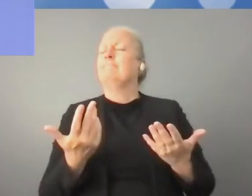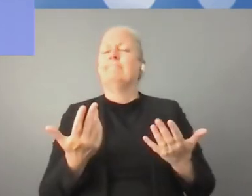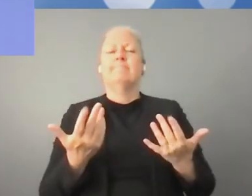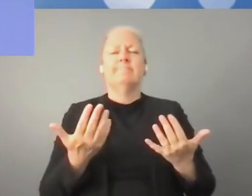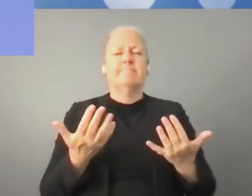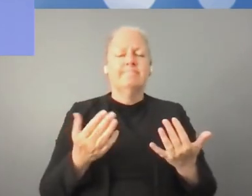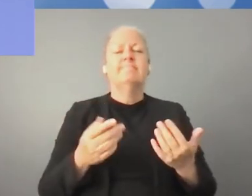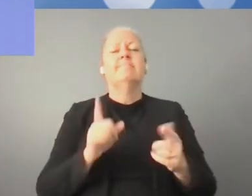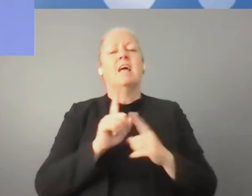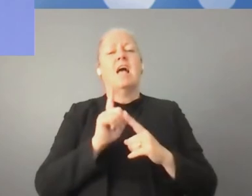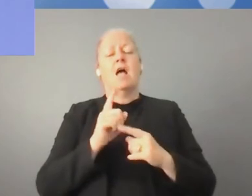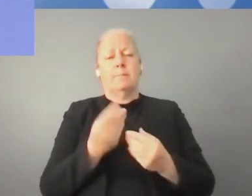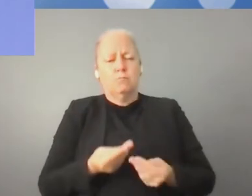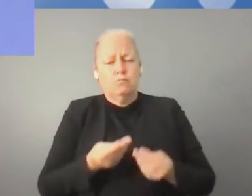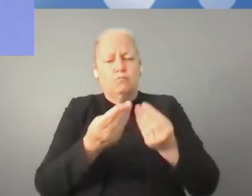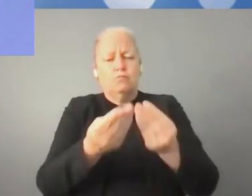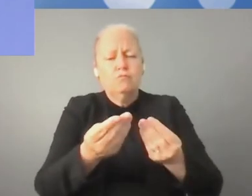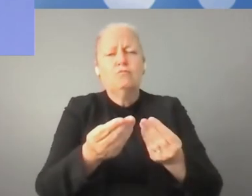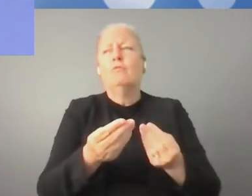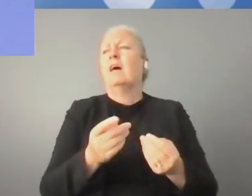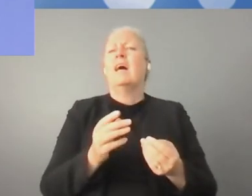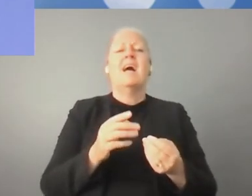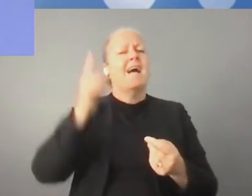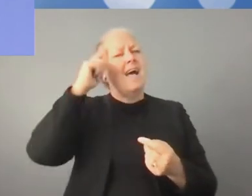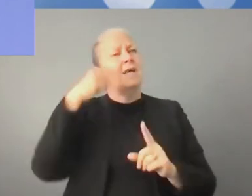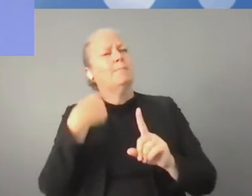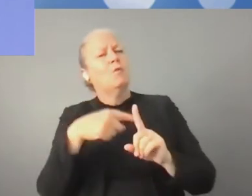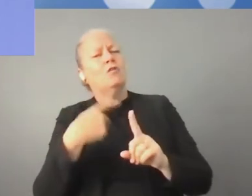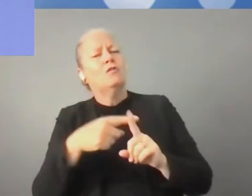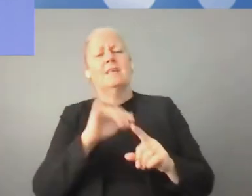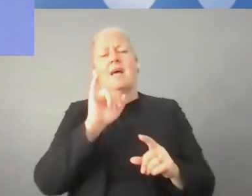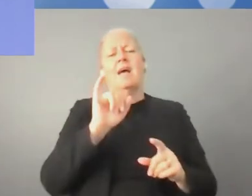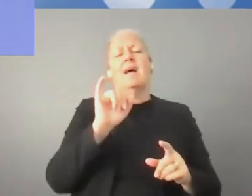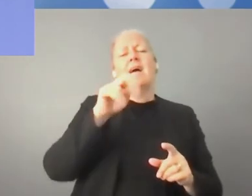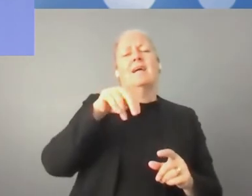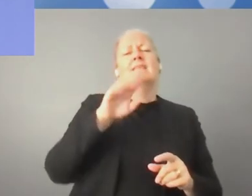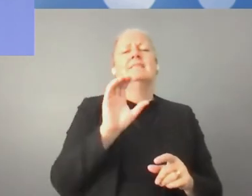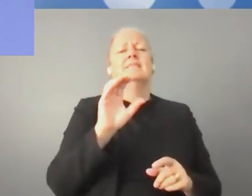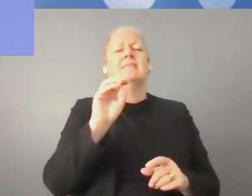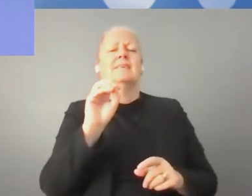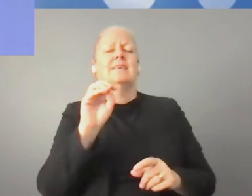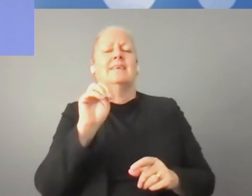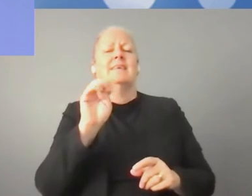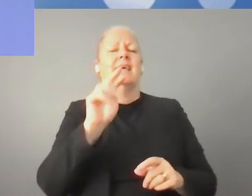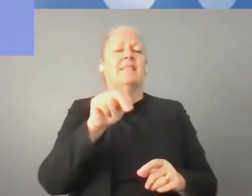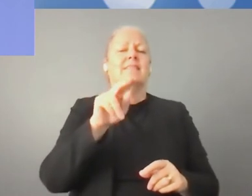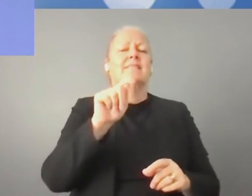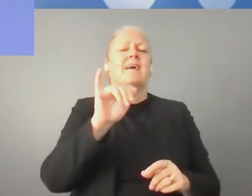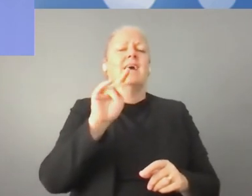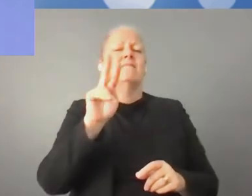Se ha mencionado ya que hacen falta buenas políticas que regulen